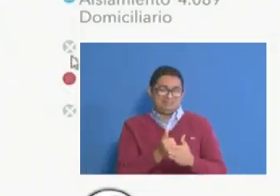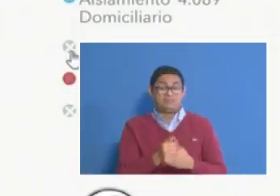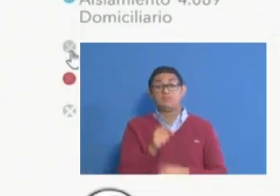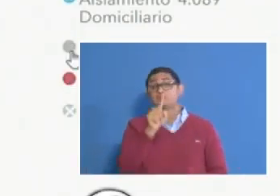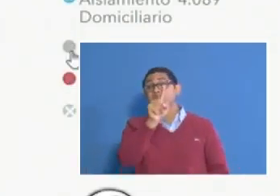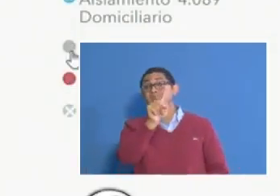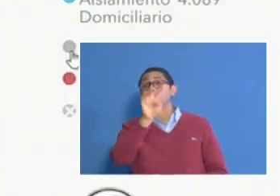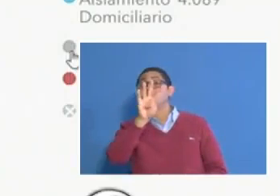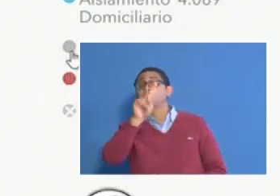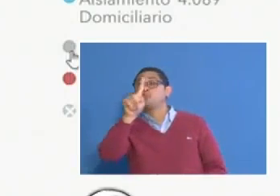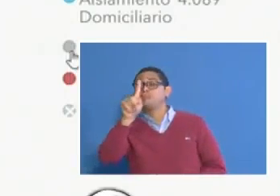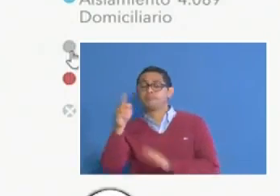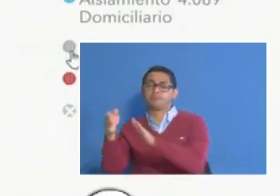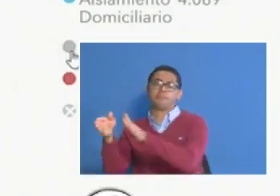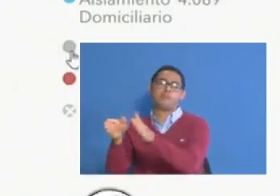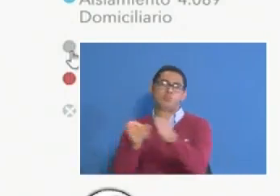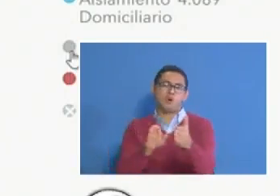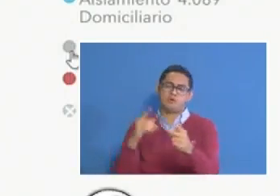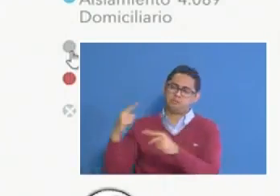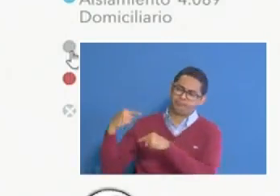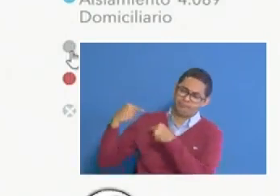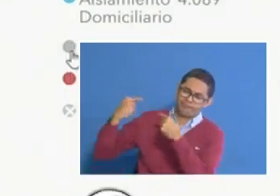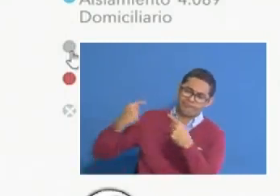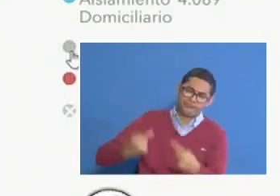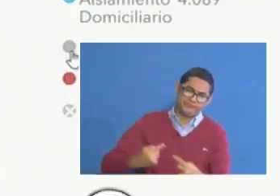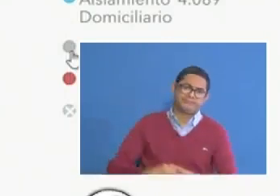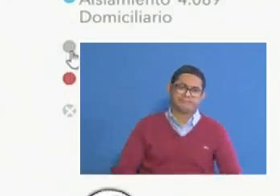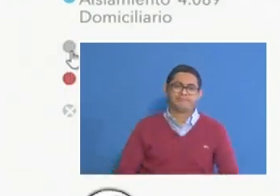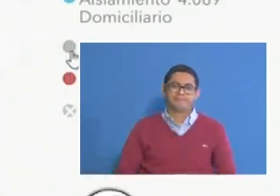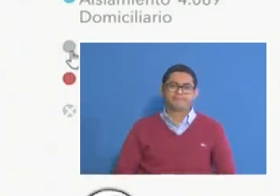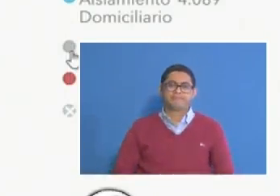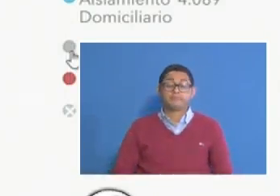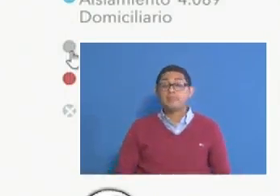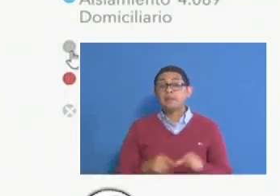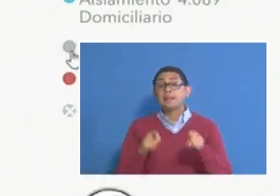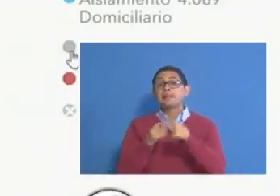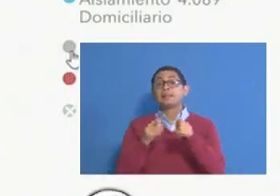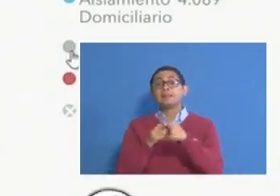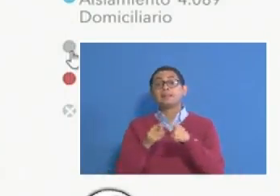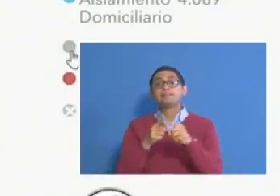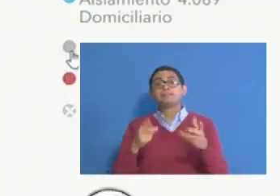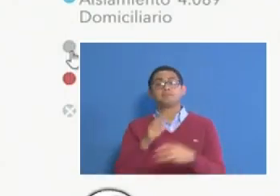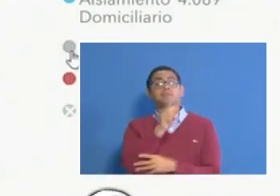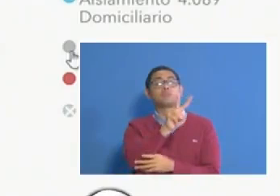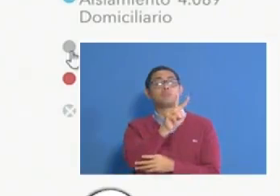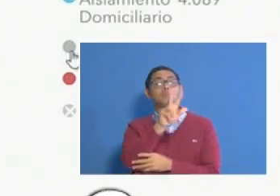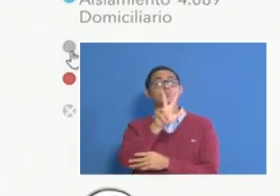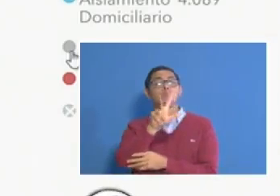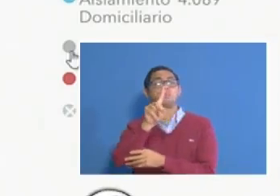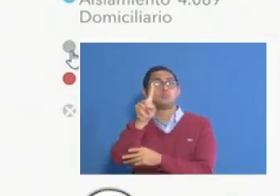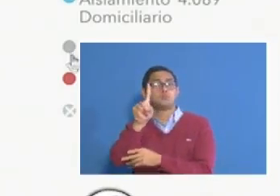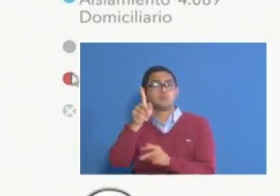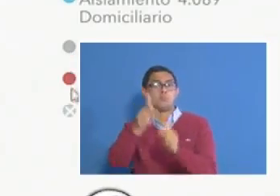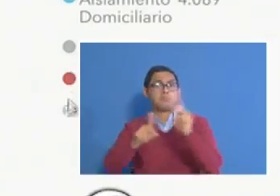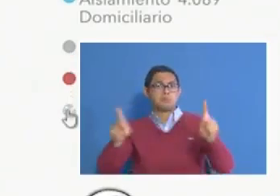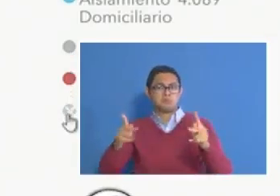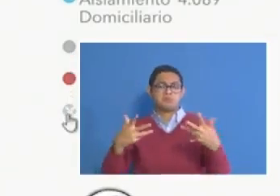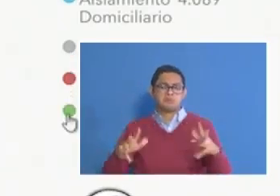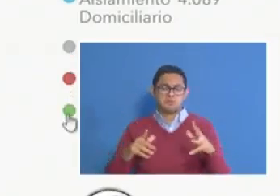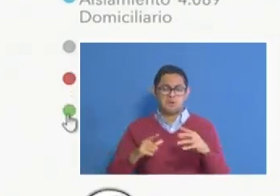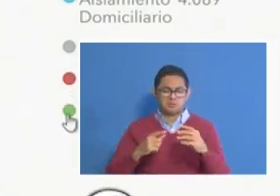defunciones acumuladas. También tenemos 231 recuperados por